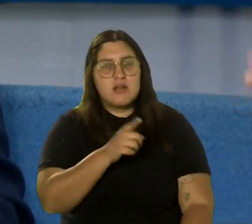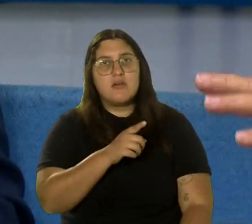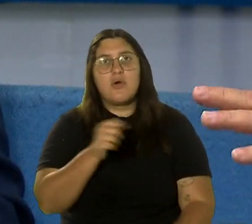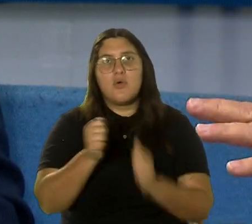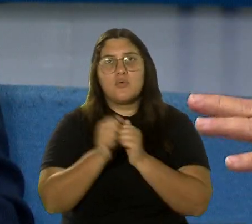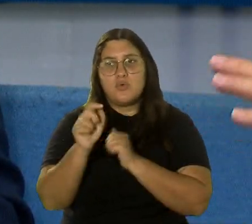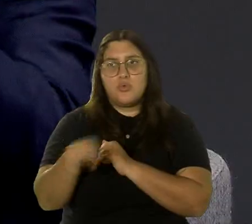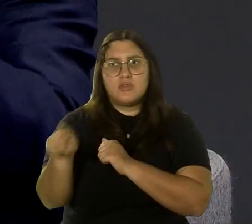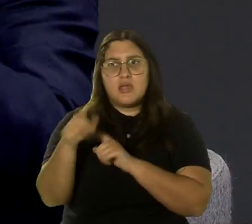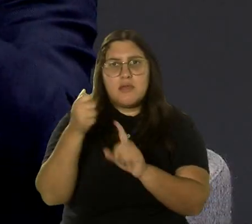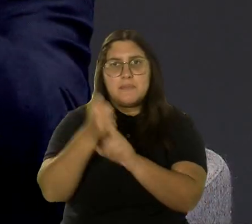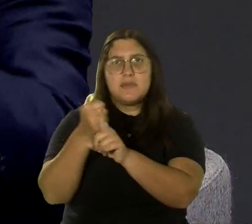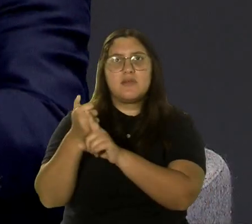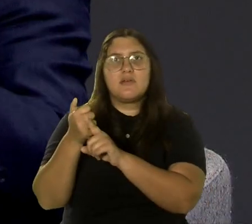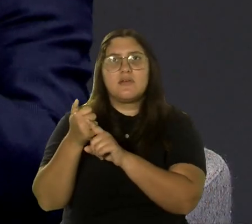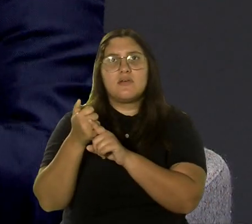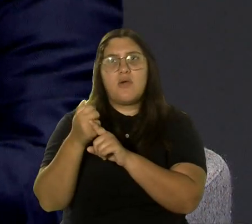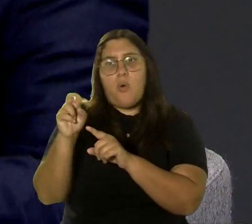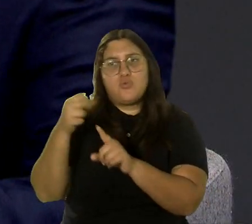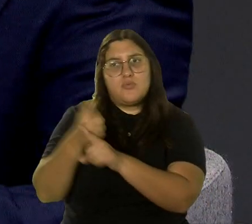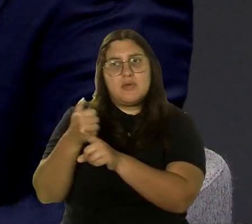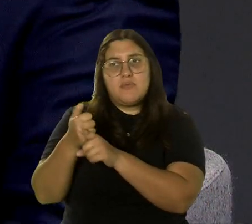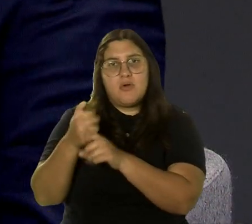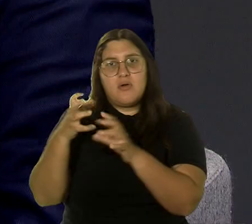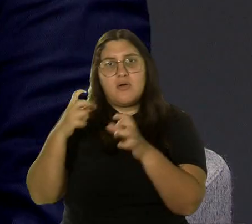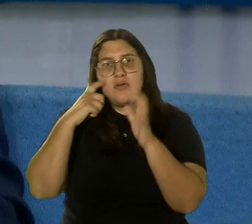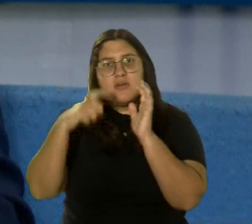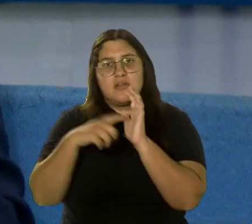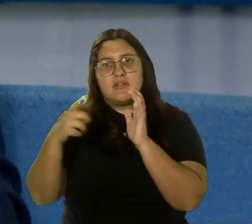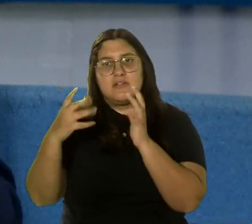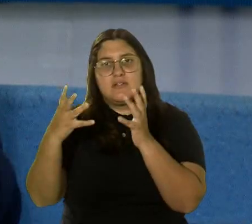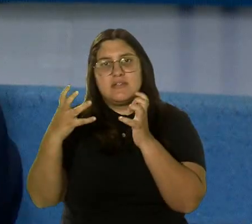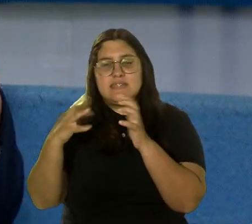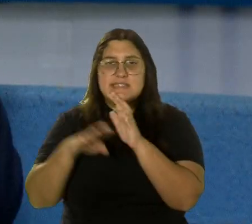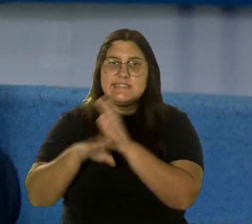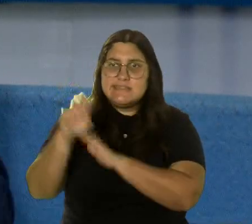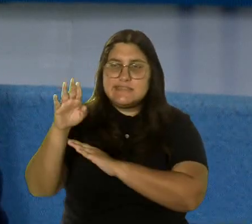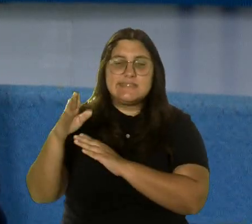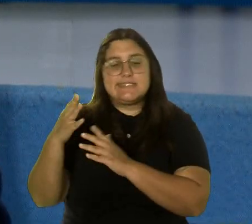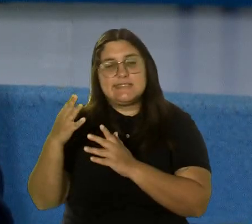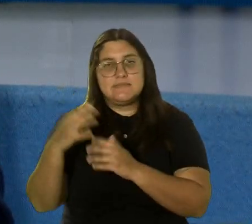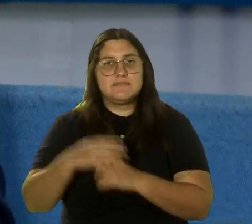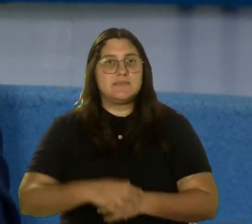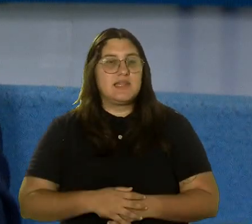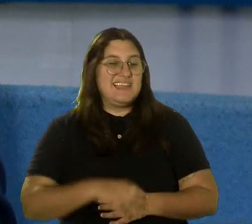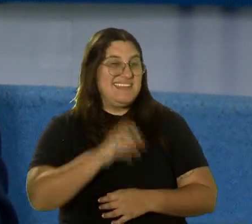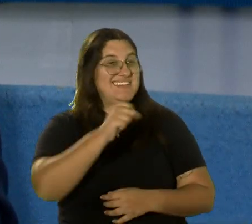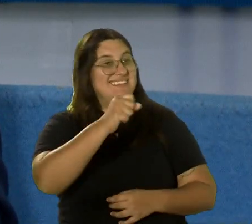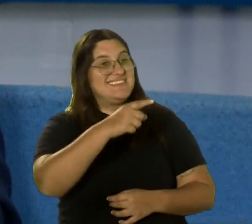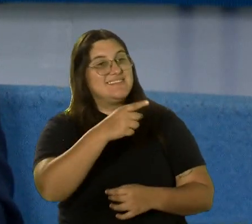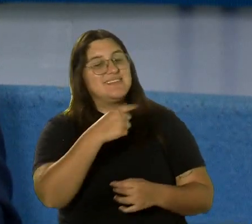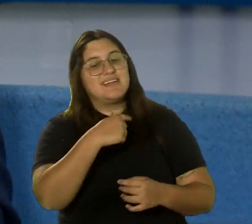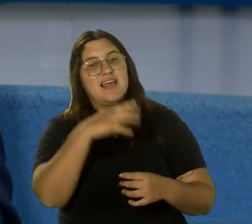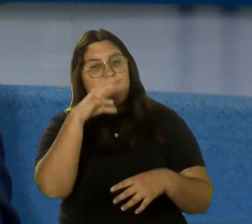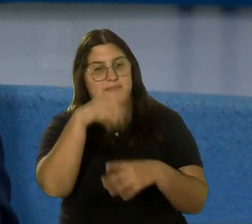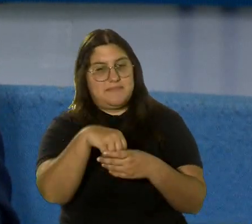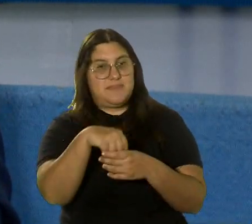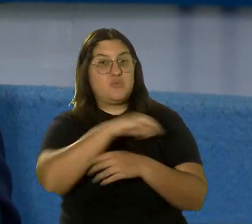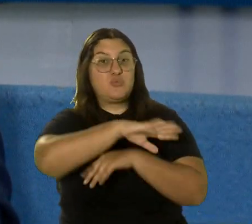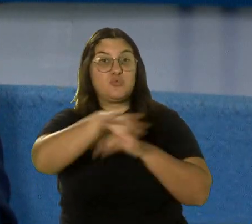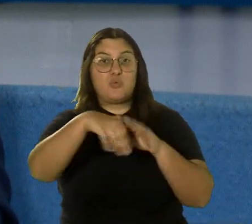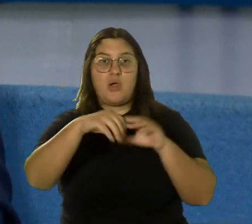mismo se da cuenta de que es un emprendedor y que puede comenzar en esta aventura. Así es. Va a formar parte de los participantes, ¿verdad? Toda